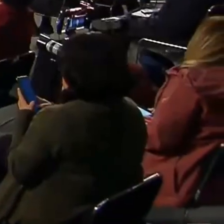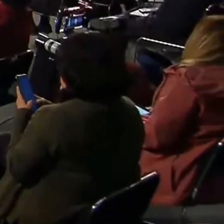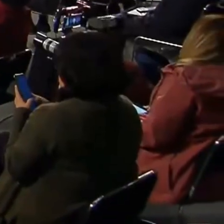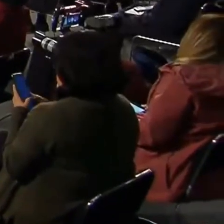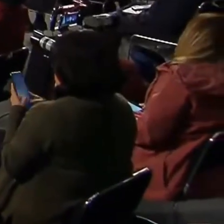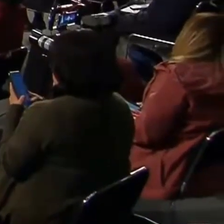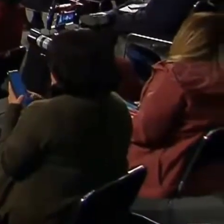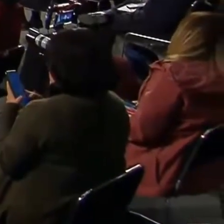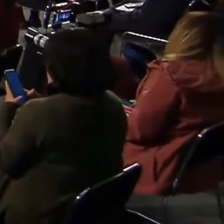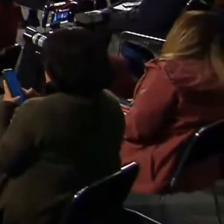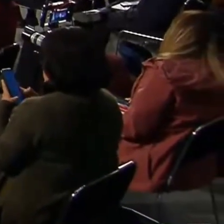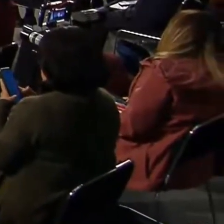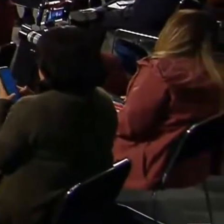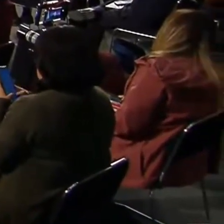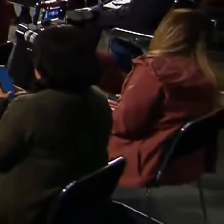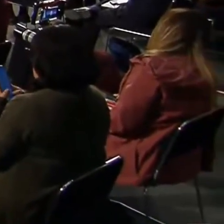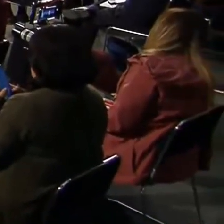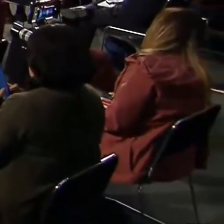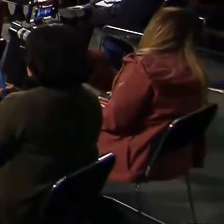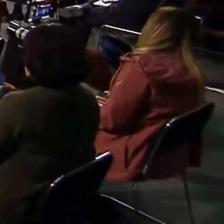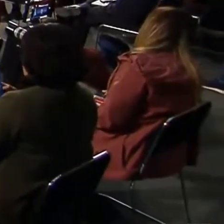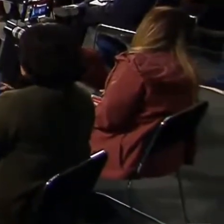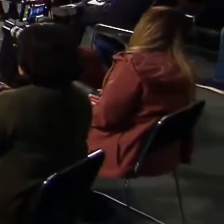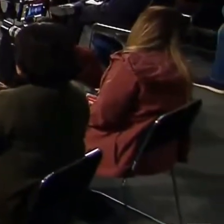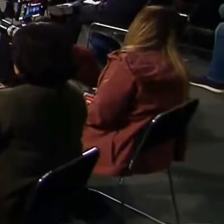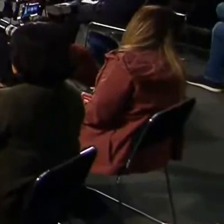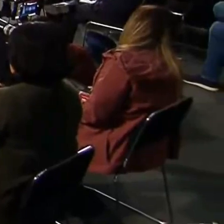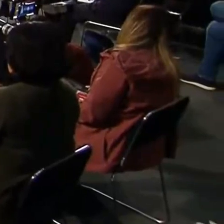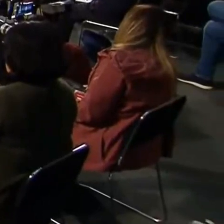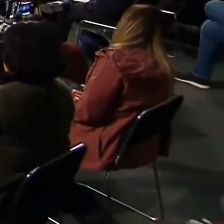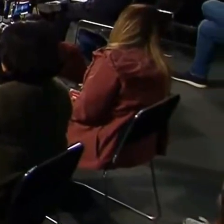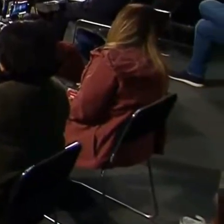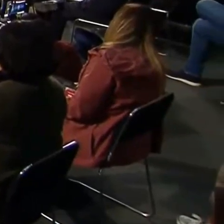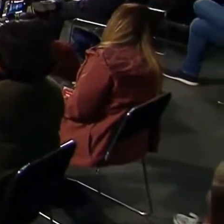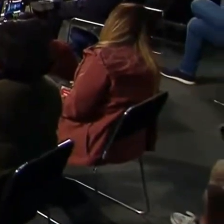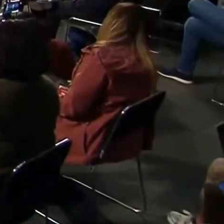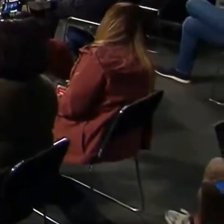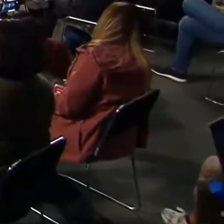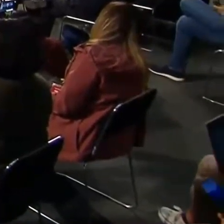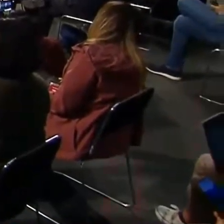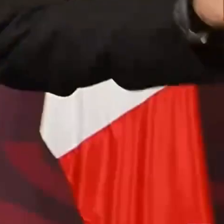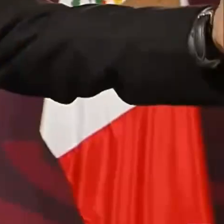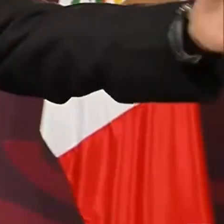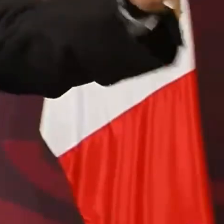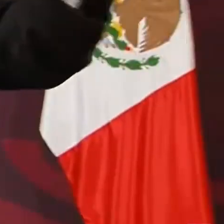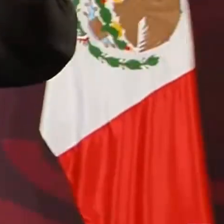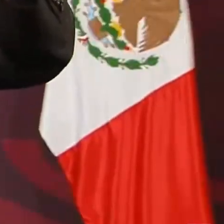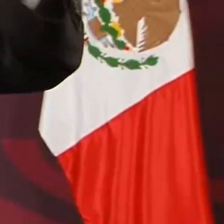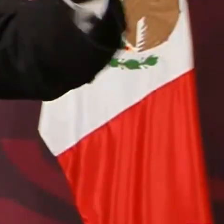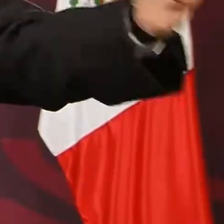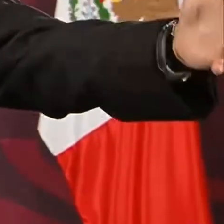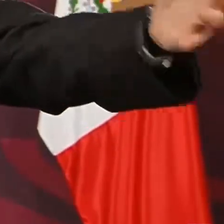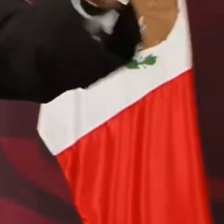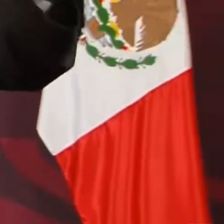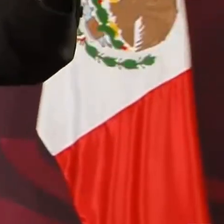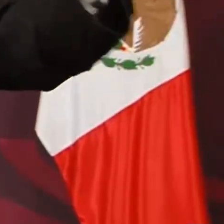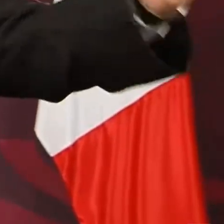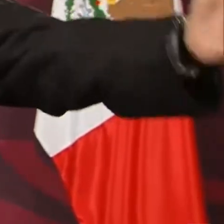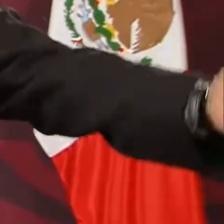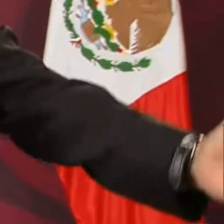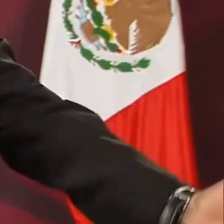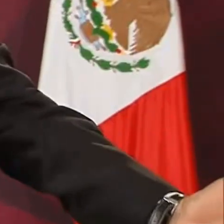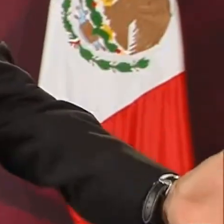pero una nube, sí, de